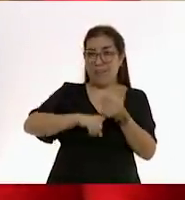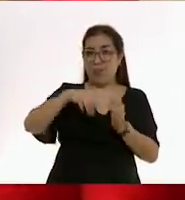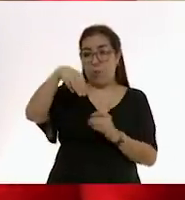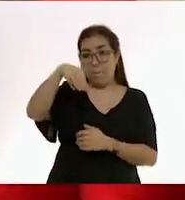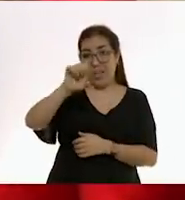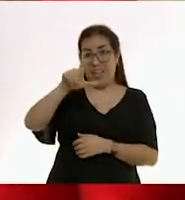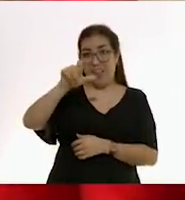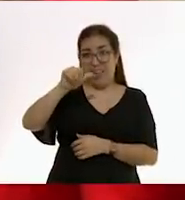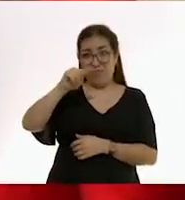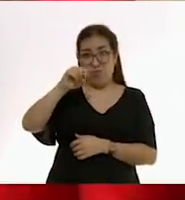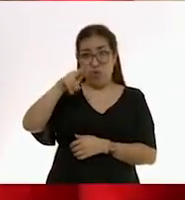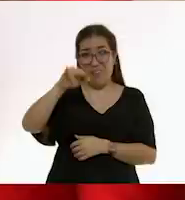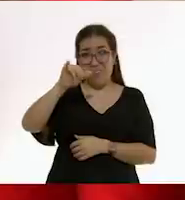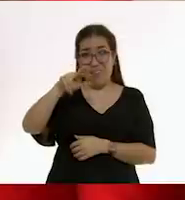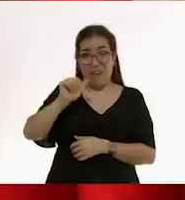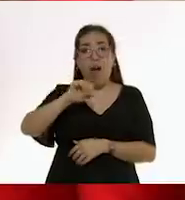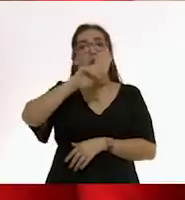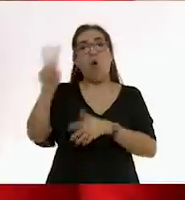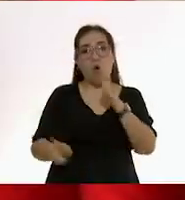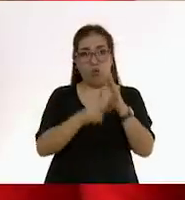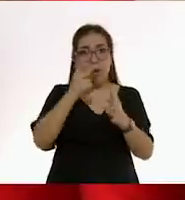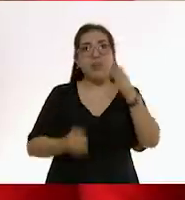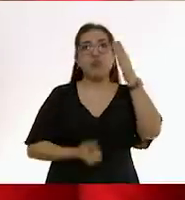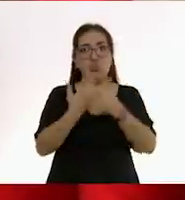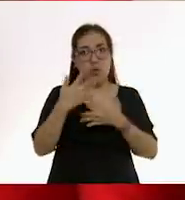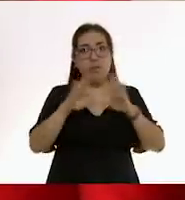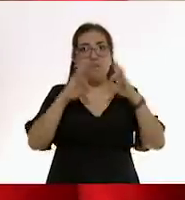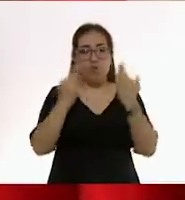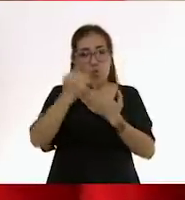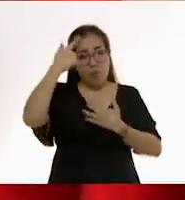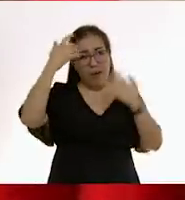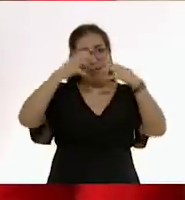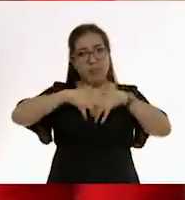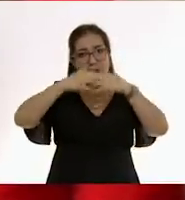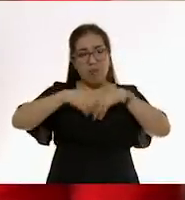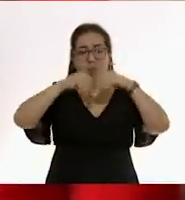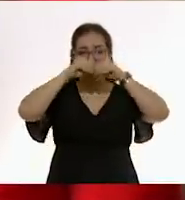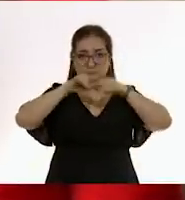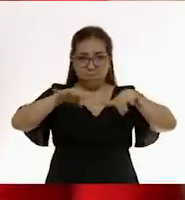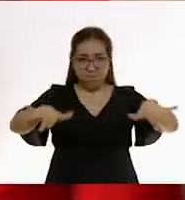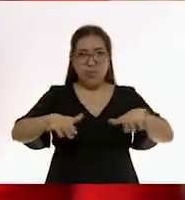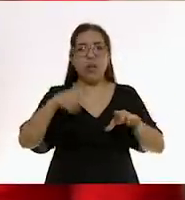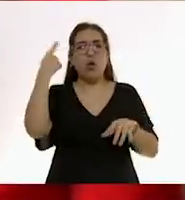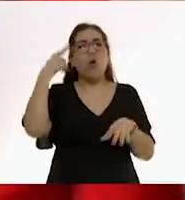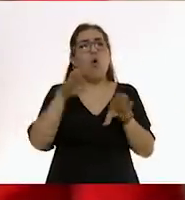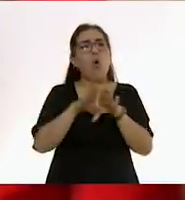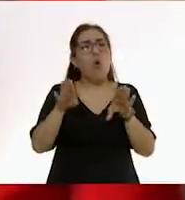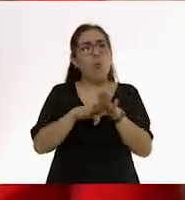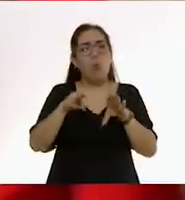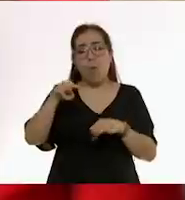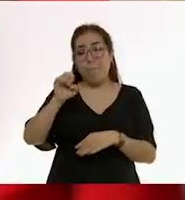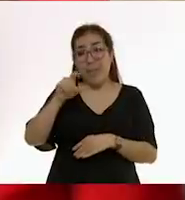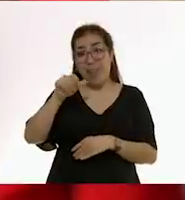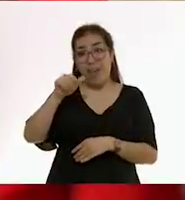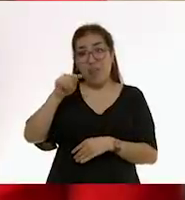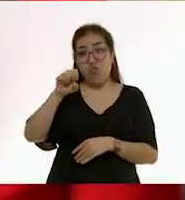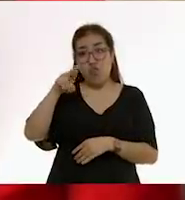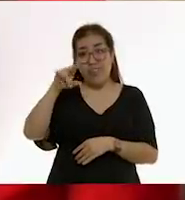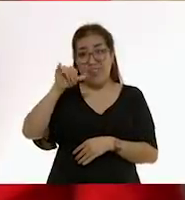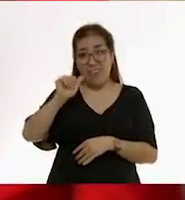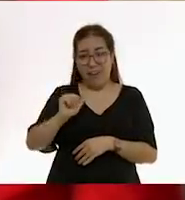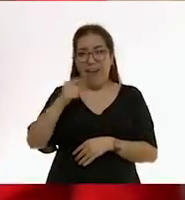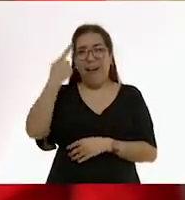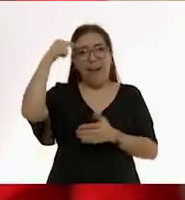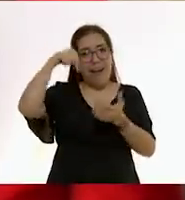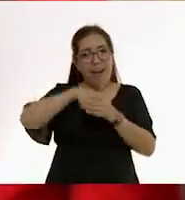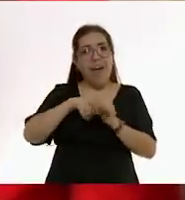otra vez, entonces vuelve a iniciar otro ciclo nuevo. Y la melatonina, para que se secrete, tiene que haber en el cerebro oxitocina, que